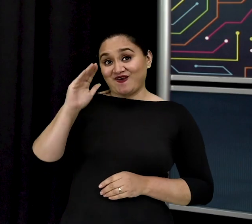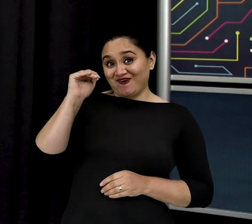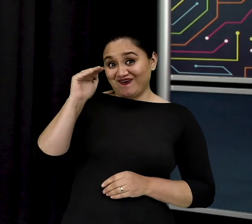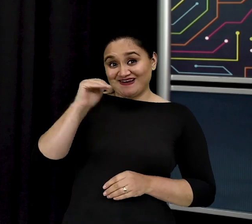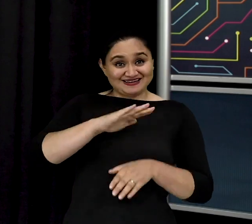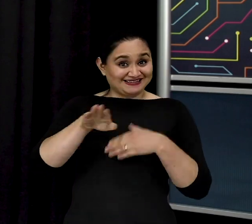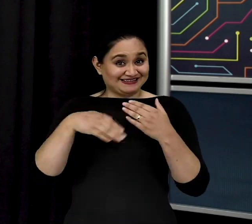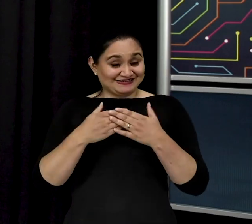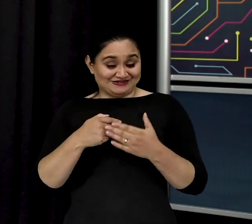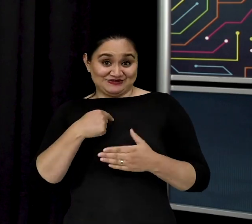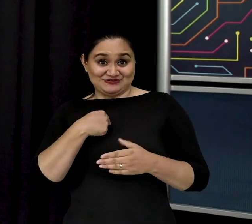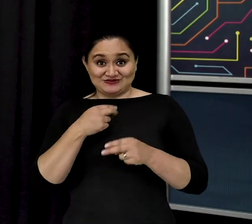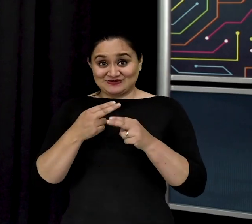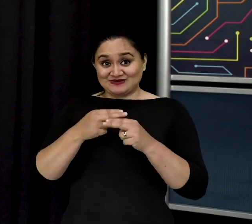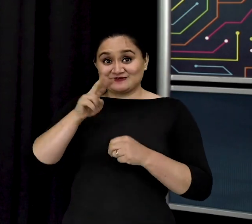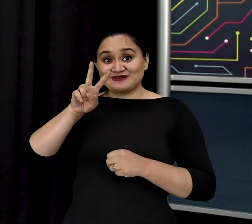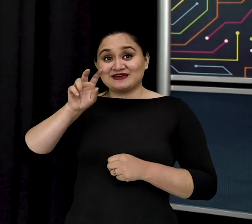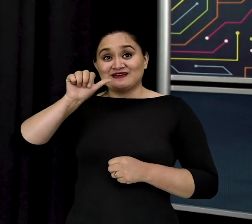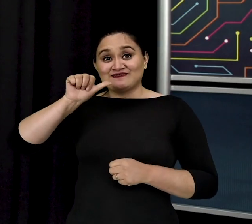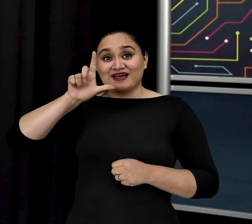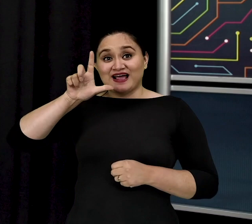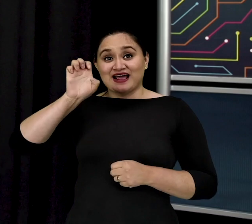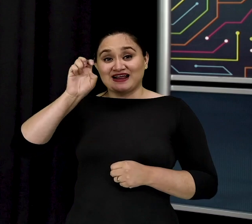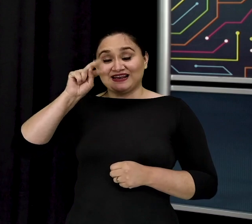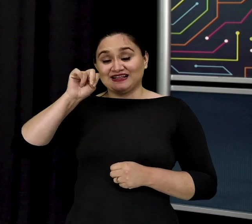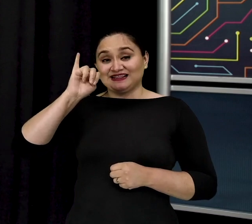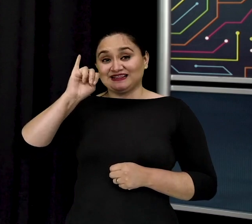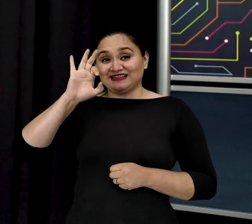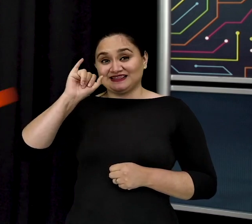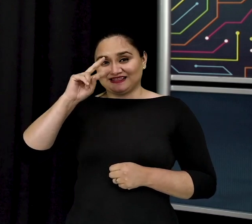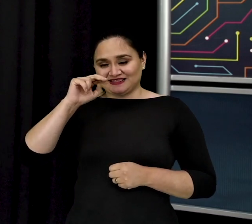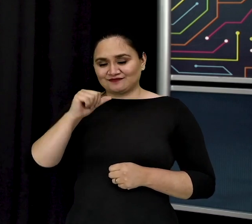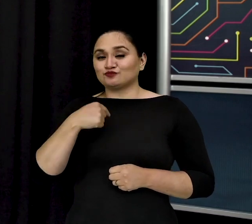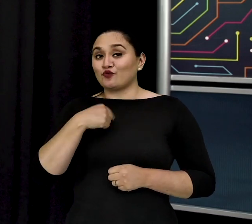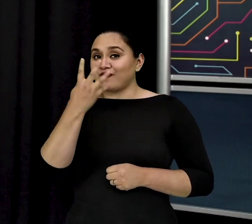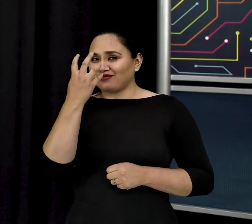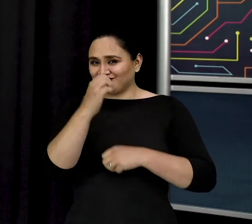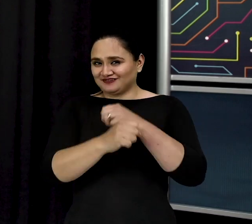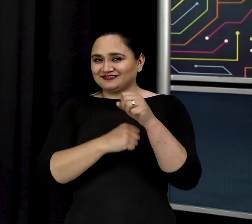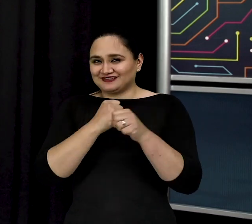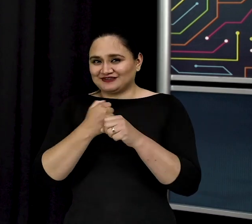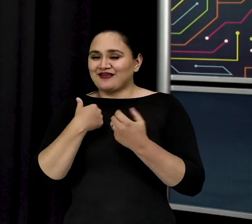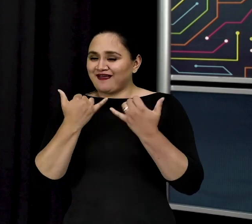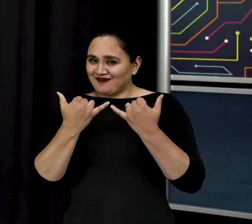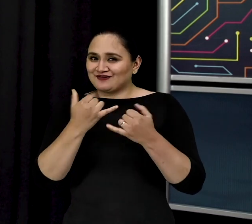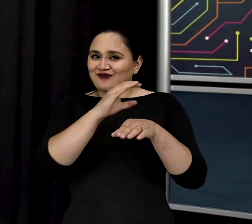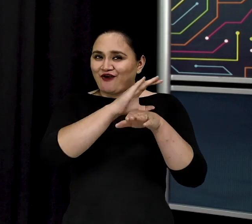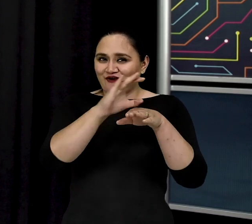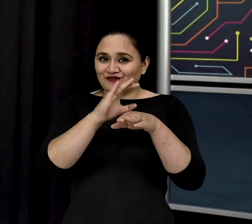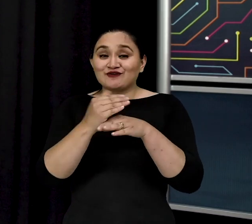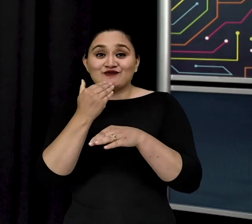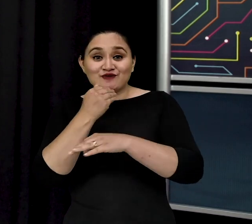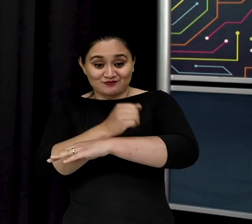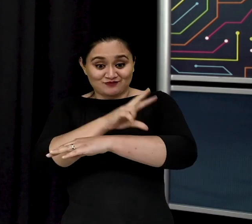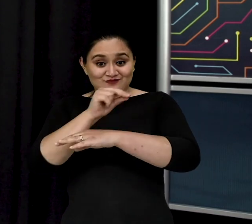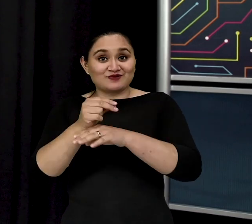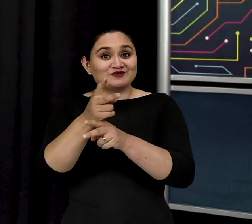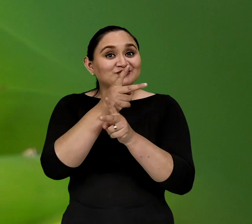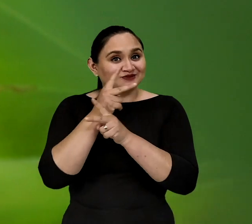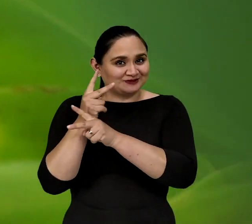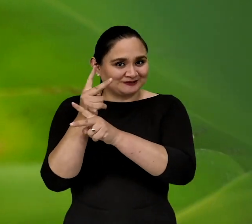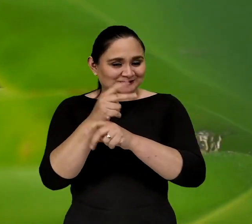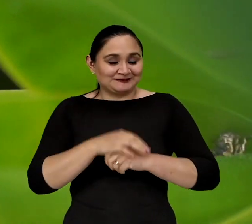Hola chicas y chicos, yo soy Valentina León, tengo 14 años y en esta oportunidad les voy a dar unos consejos para proteger a las ranas